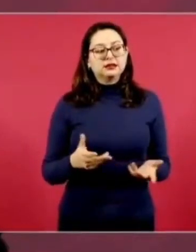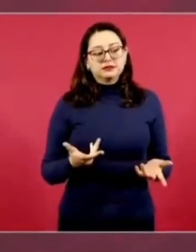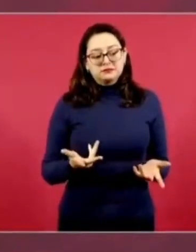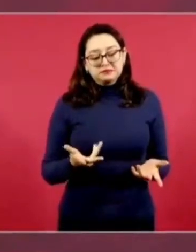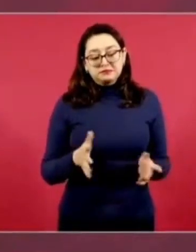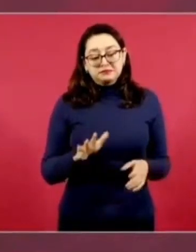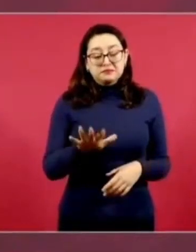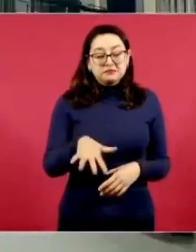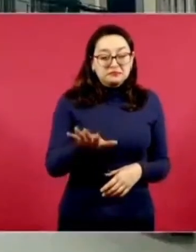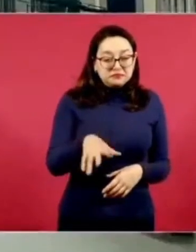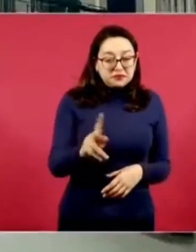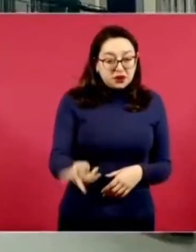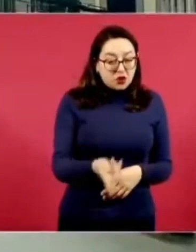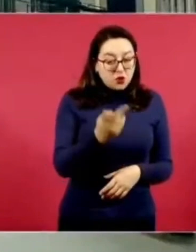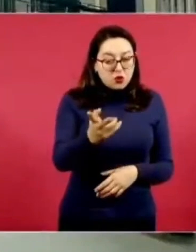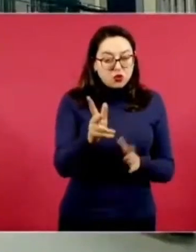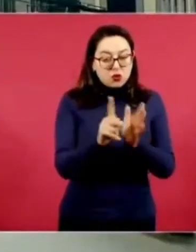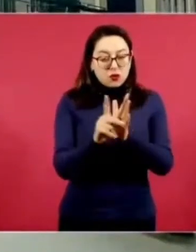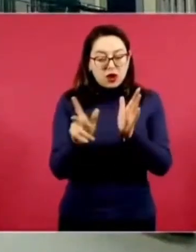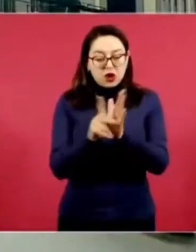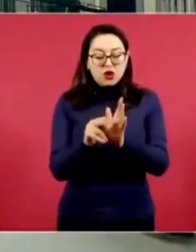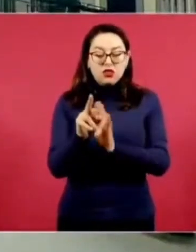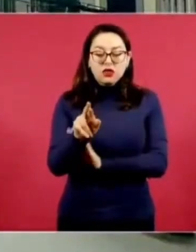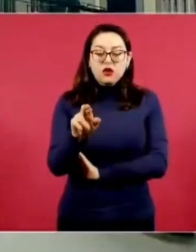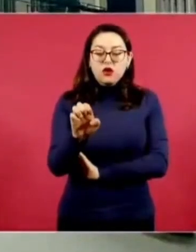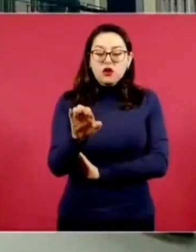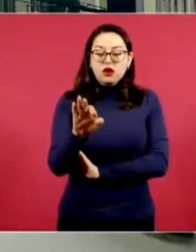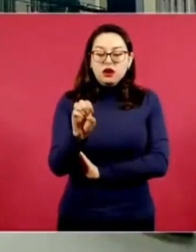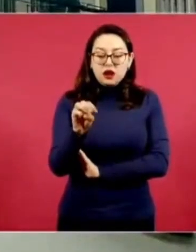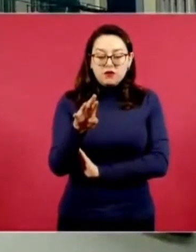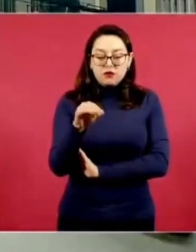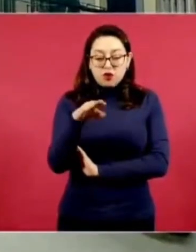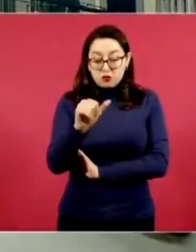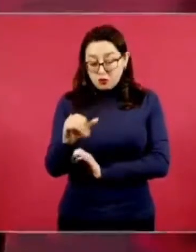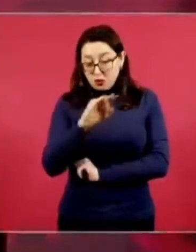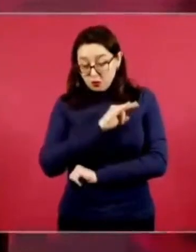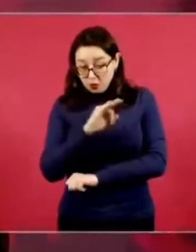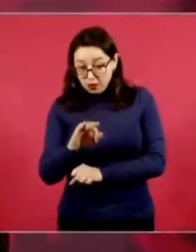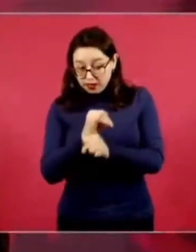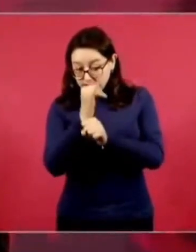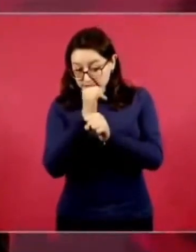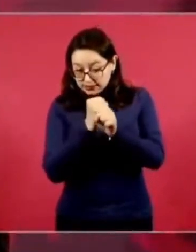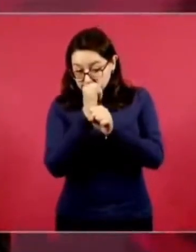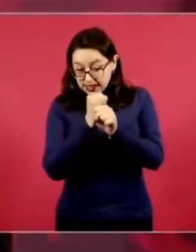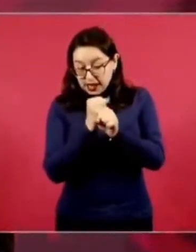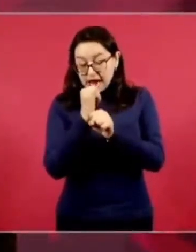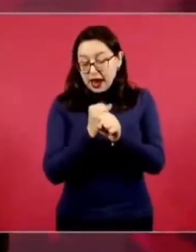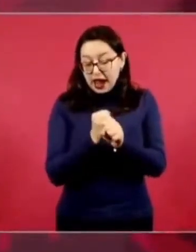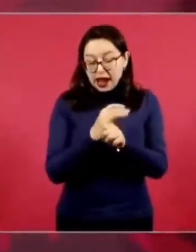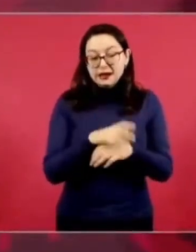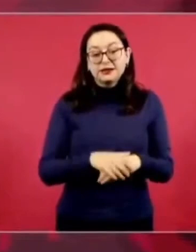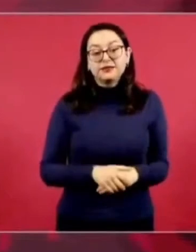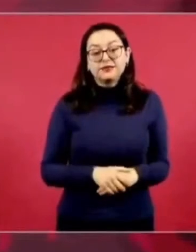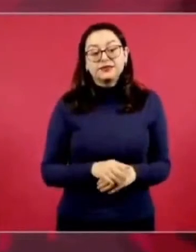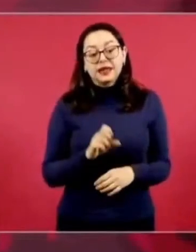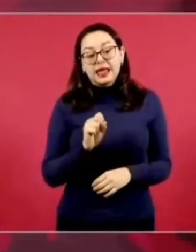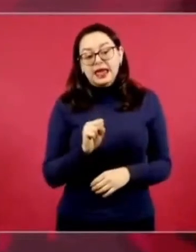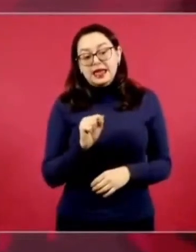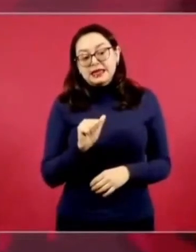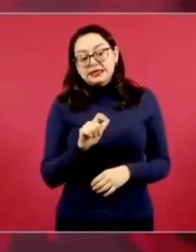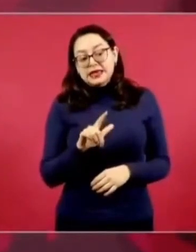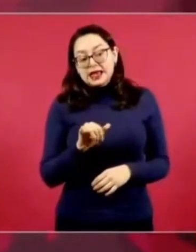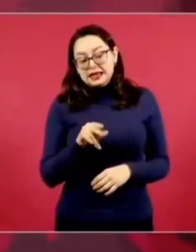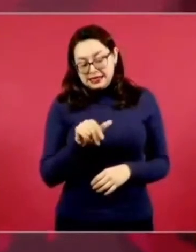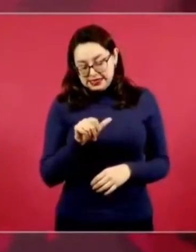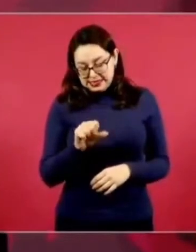ver si nos indaga y nos hace la investigación. Yo creo que Salinas es el presidente,